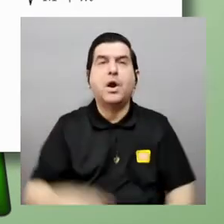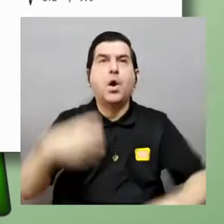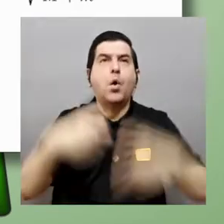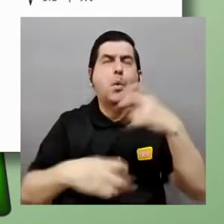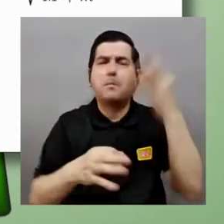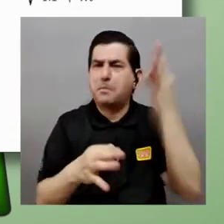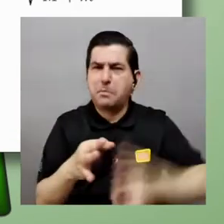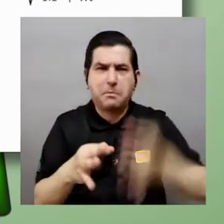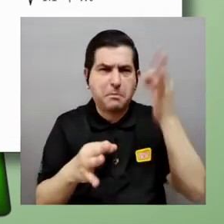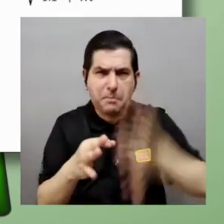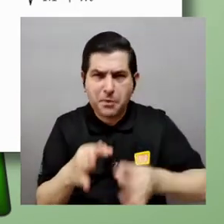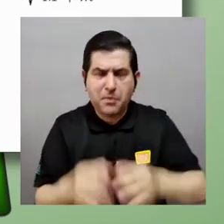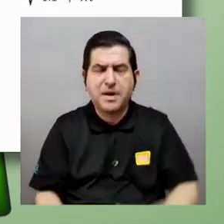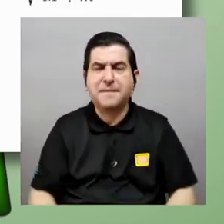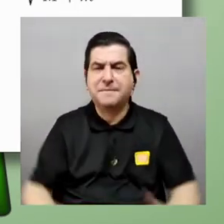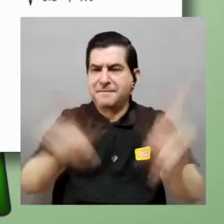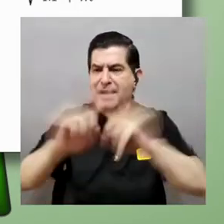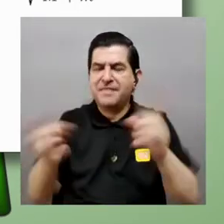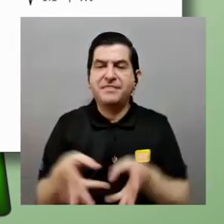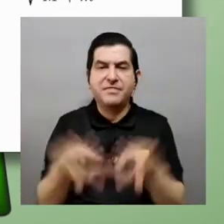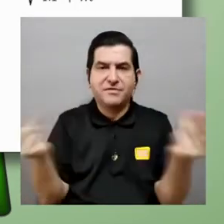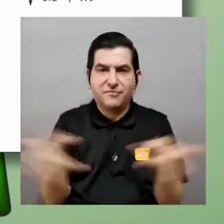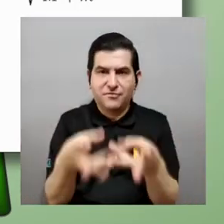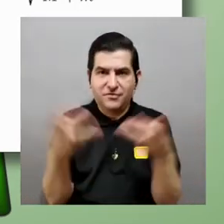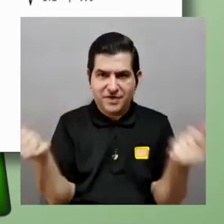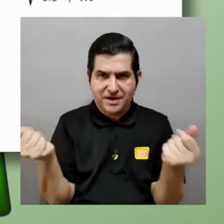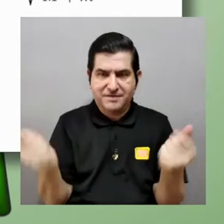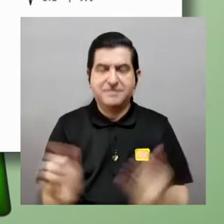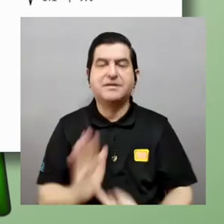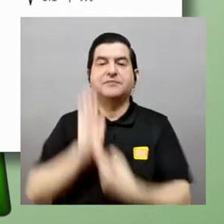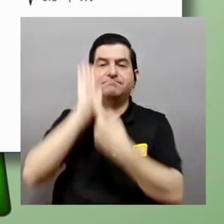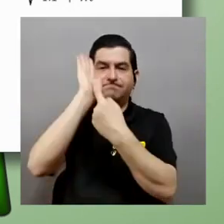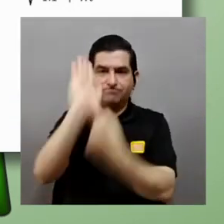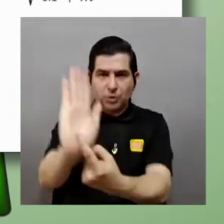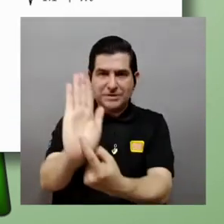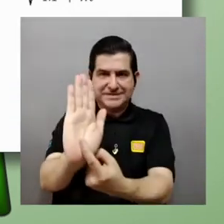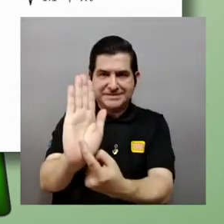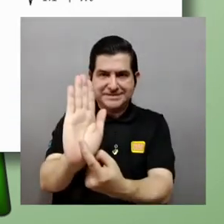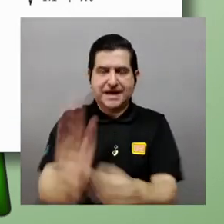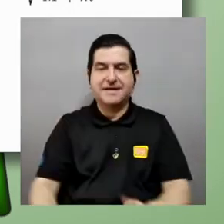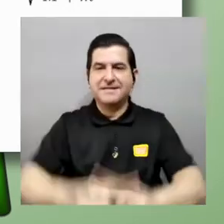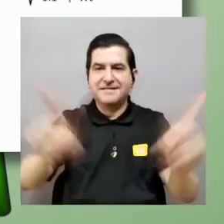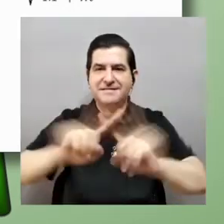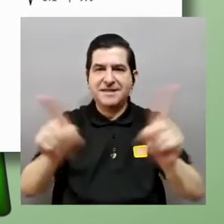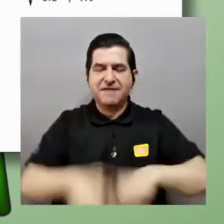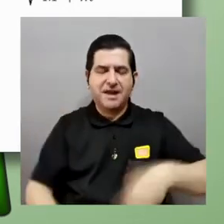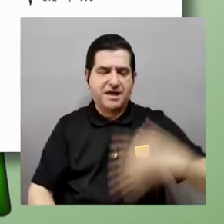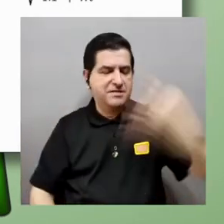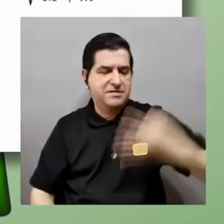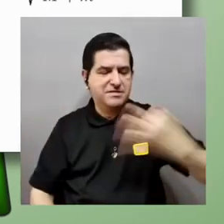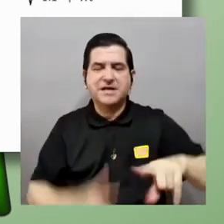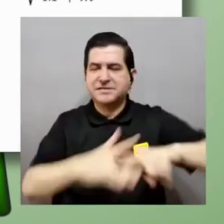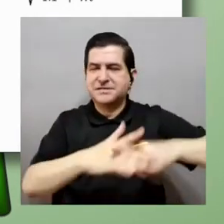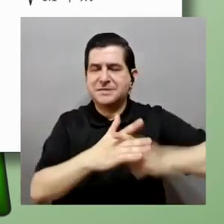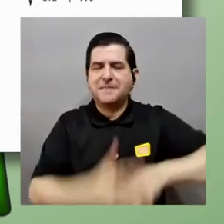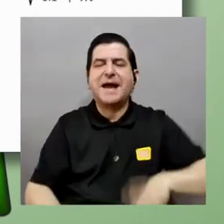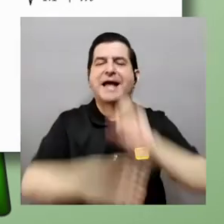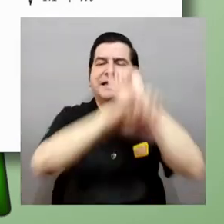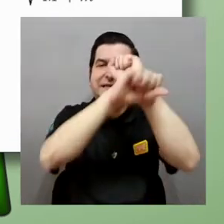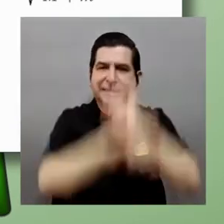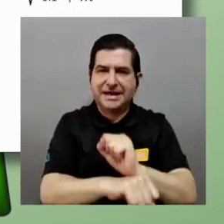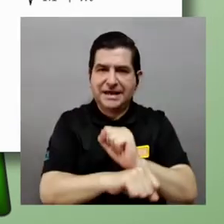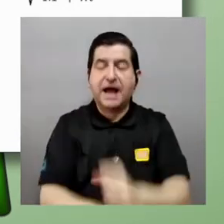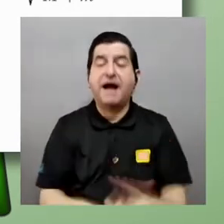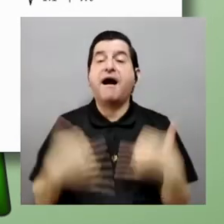un problema tan sencillo dar sus diferentes soluciones y mostrar que los distintos formalismos de la